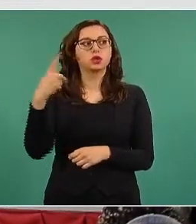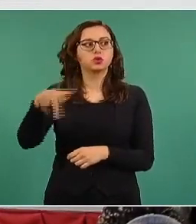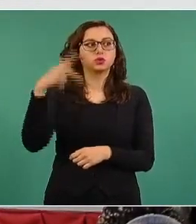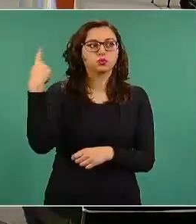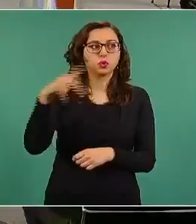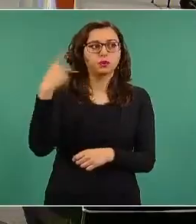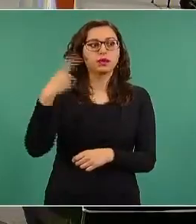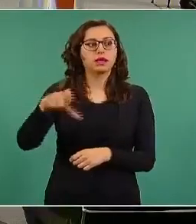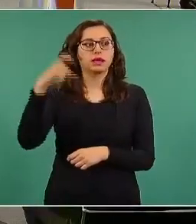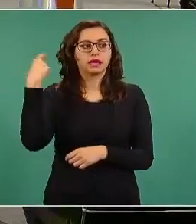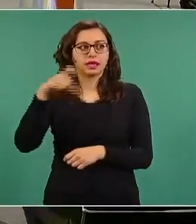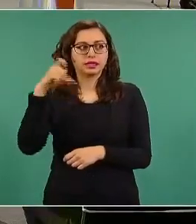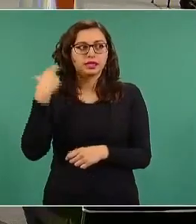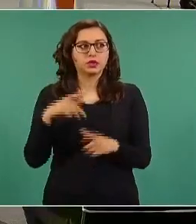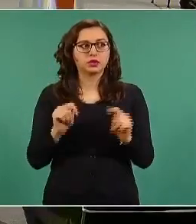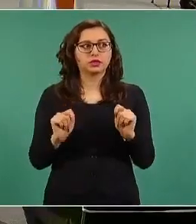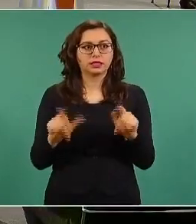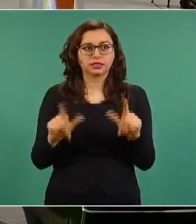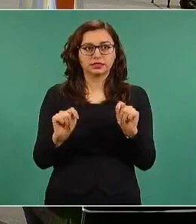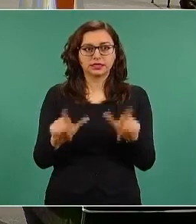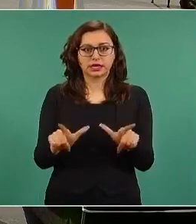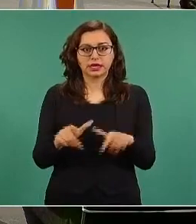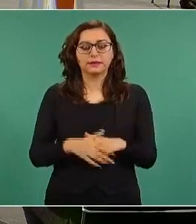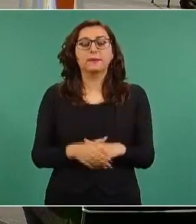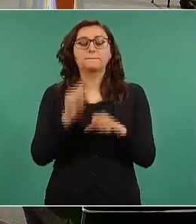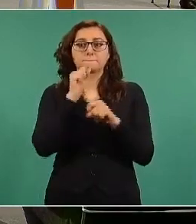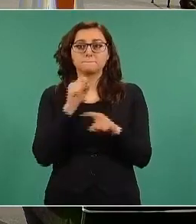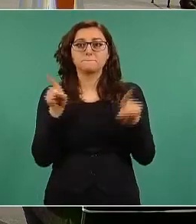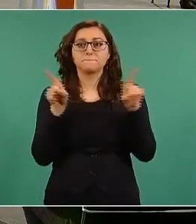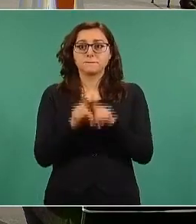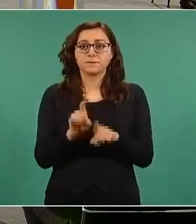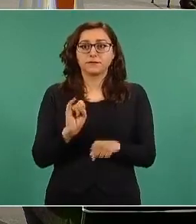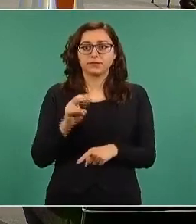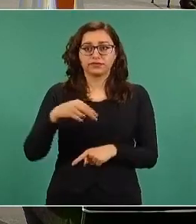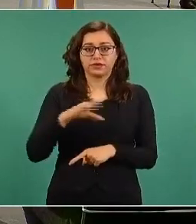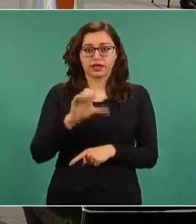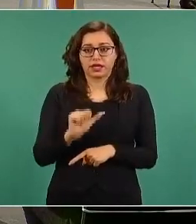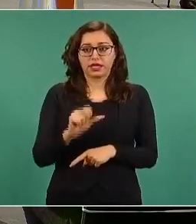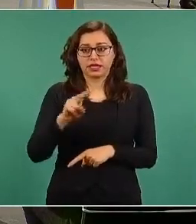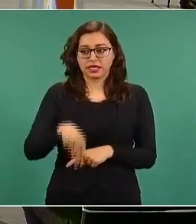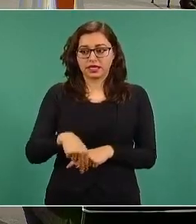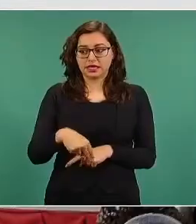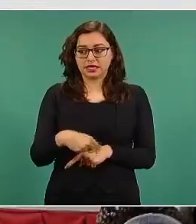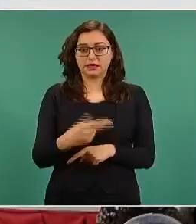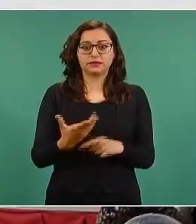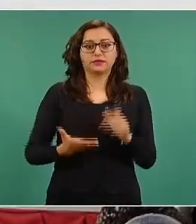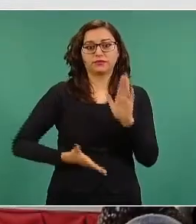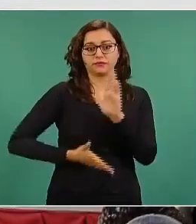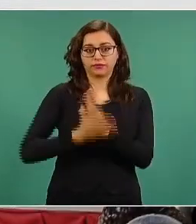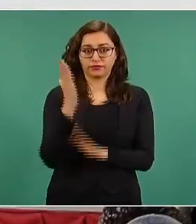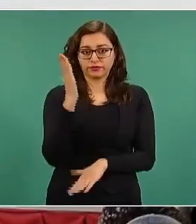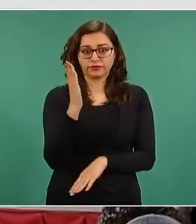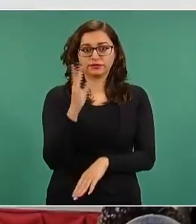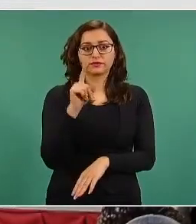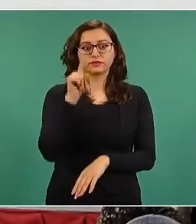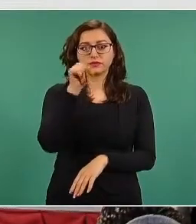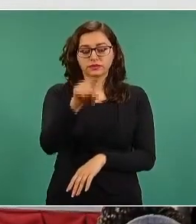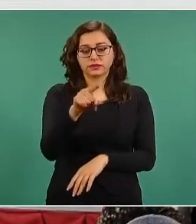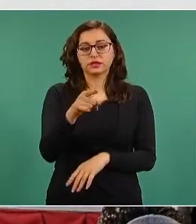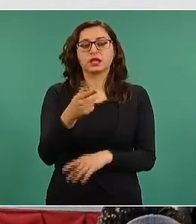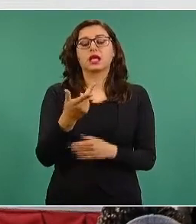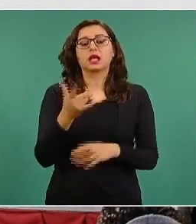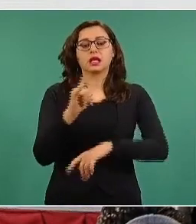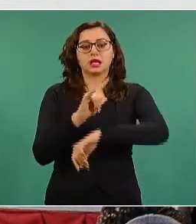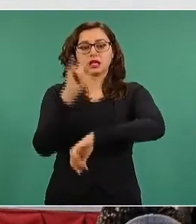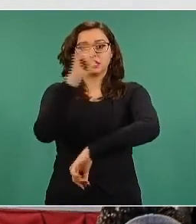Tlaxcala. También del Incán sale hacia la base aérea número 19 en el aeropuerto de la Ciudad de